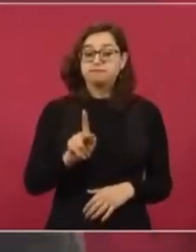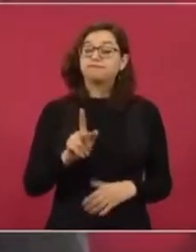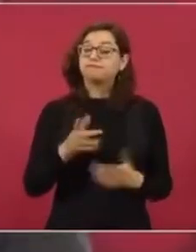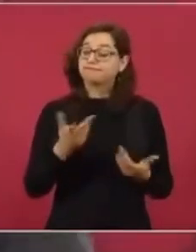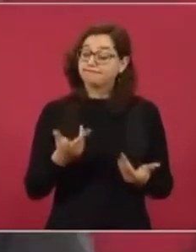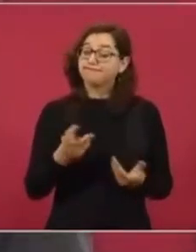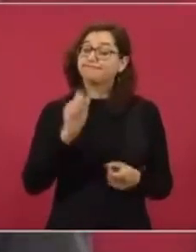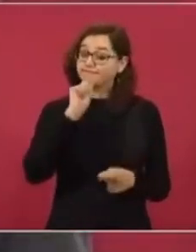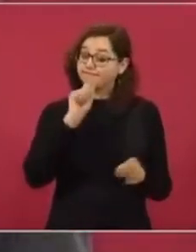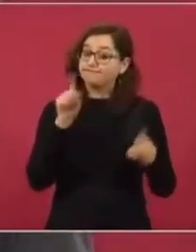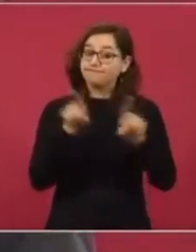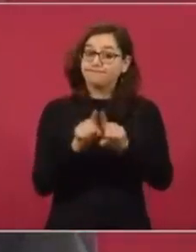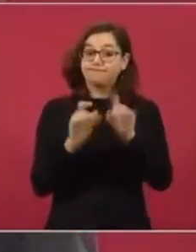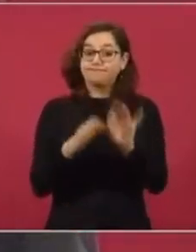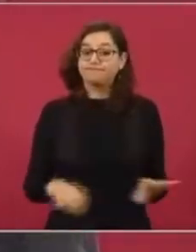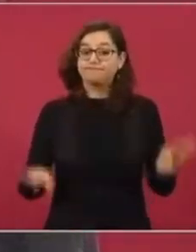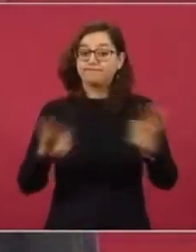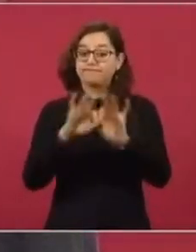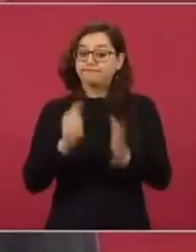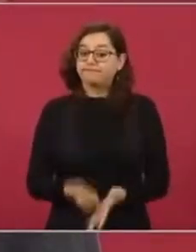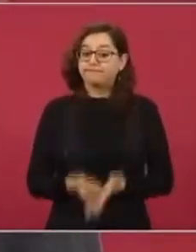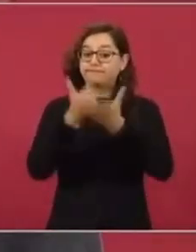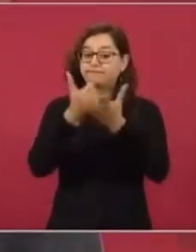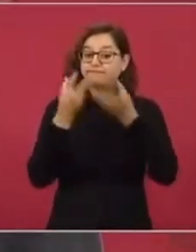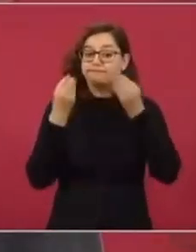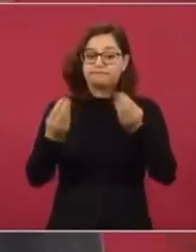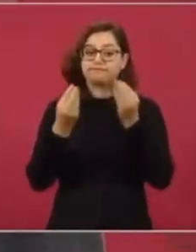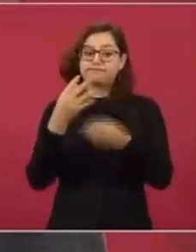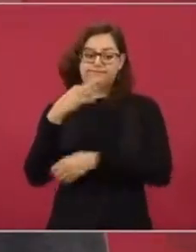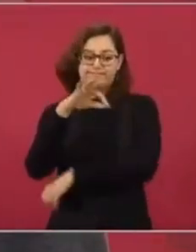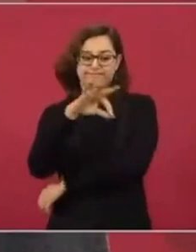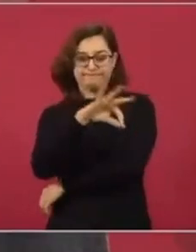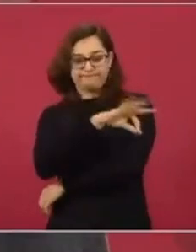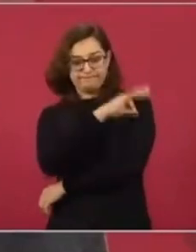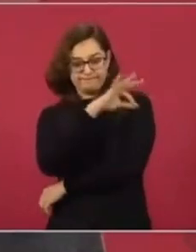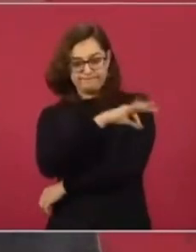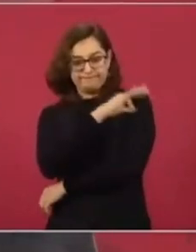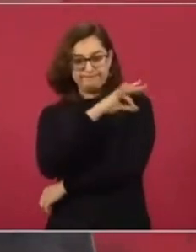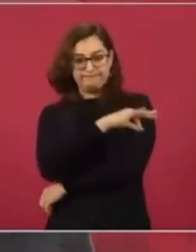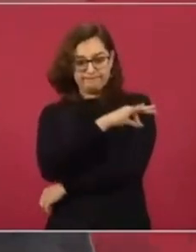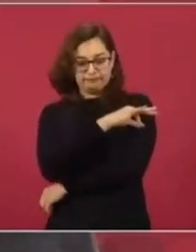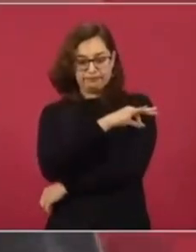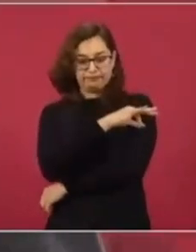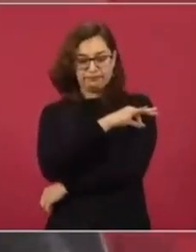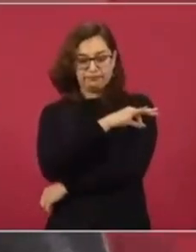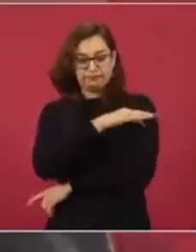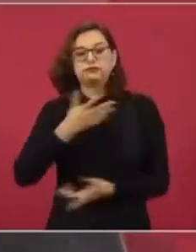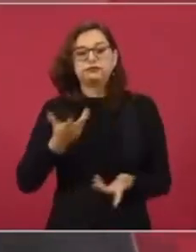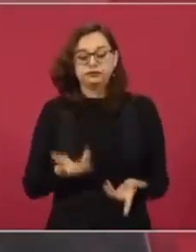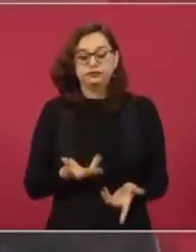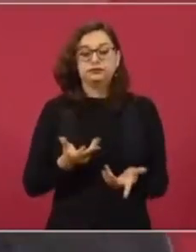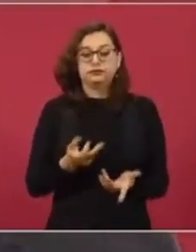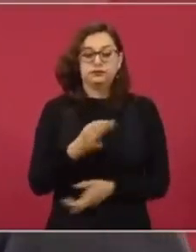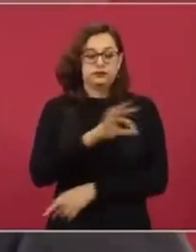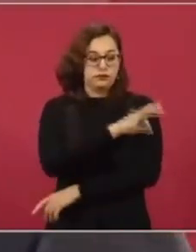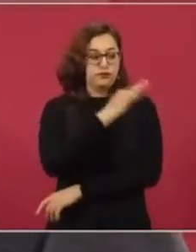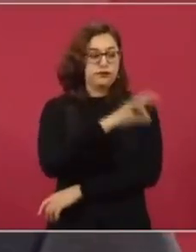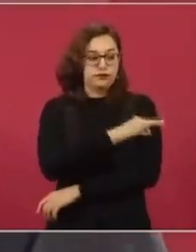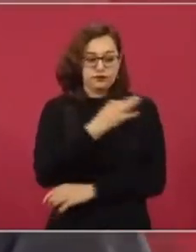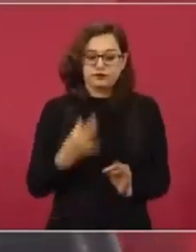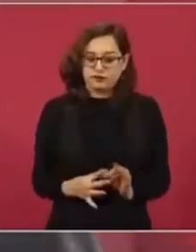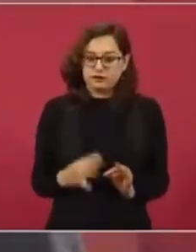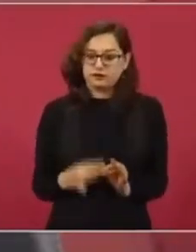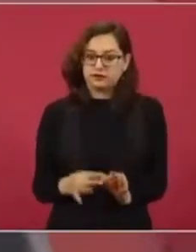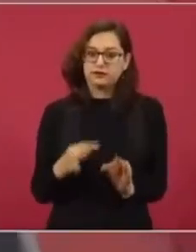vacuna, el vacunarnos. Y